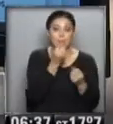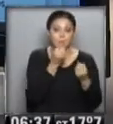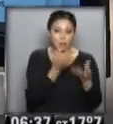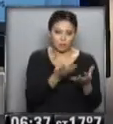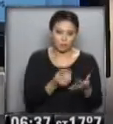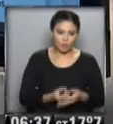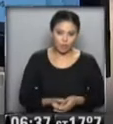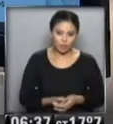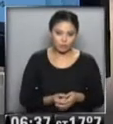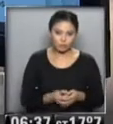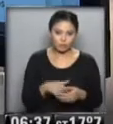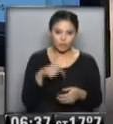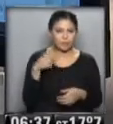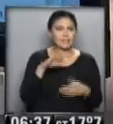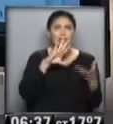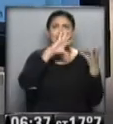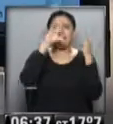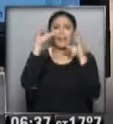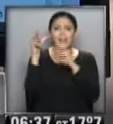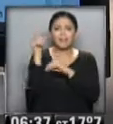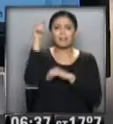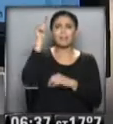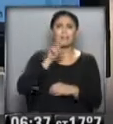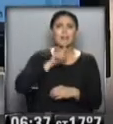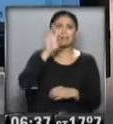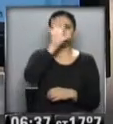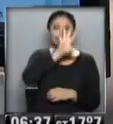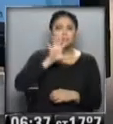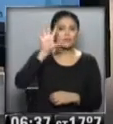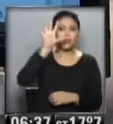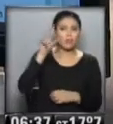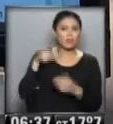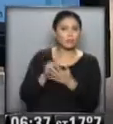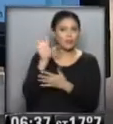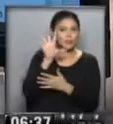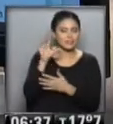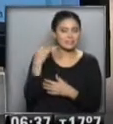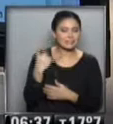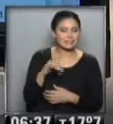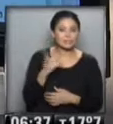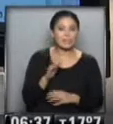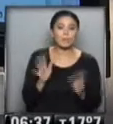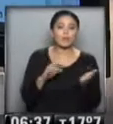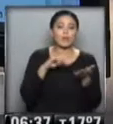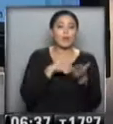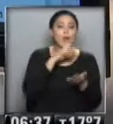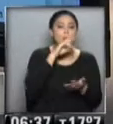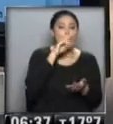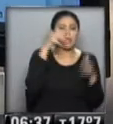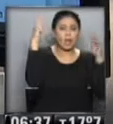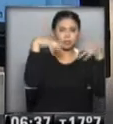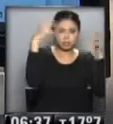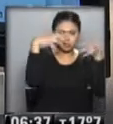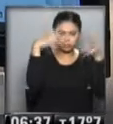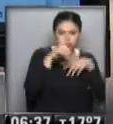...tranquilas, eh... ...por suerte... ...cómo está el tiempo... ...en el sur del litoral... ...norte de Buenos Aires... ...por suerte para La Plata... ...nos espera un diluvio... ...en muy